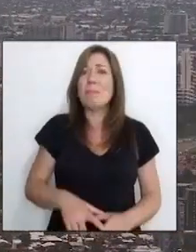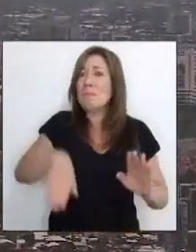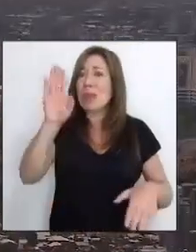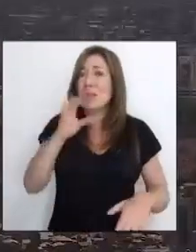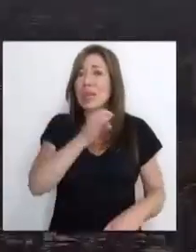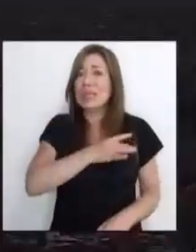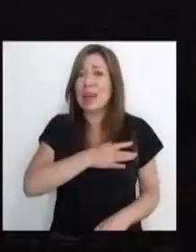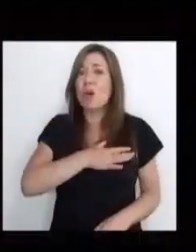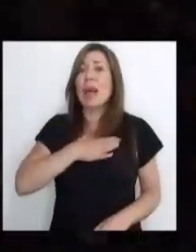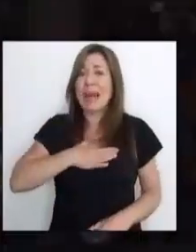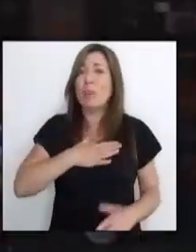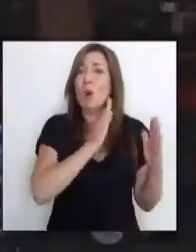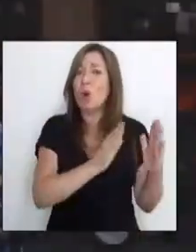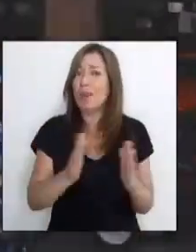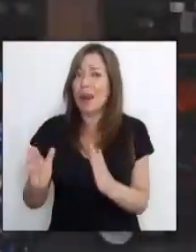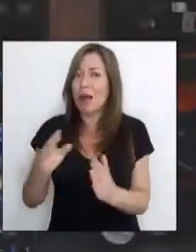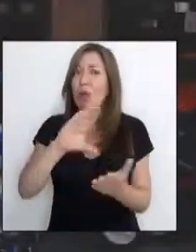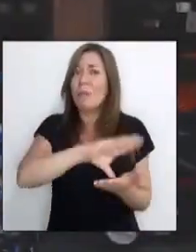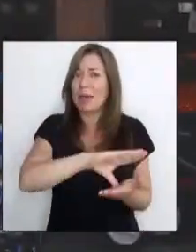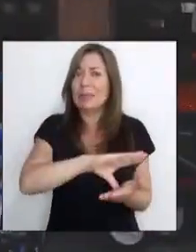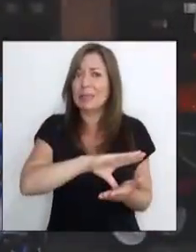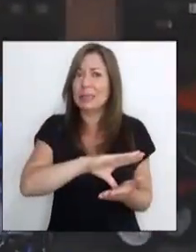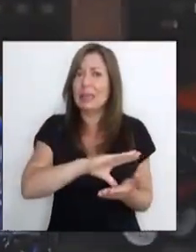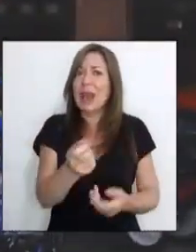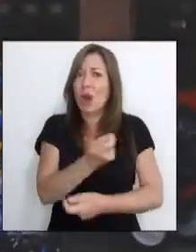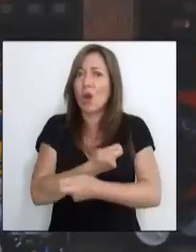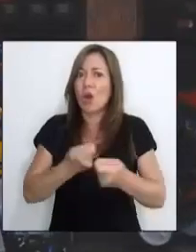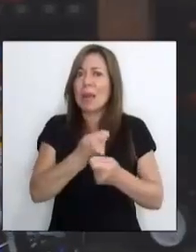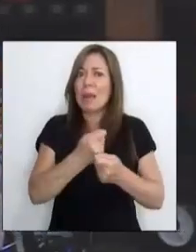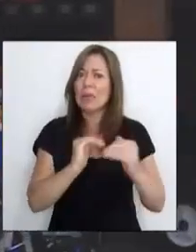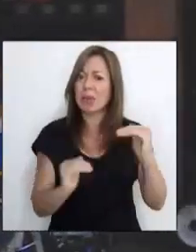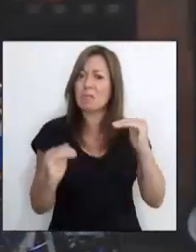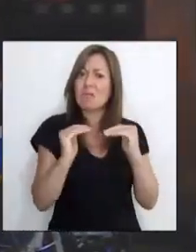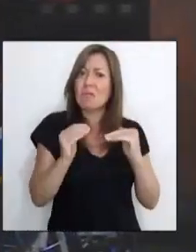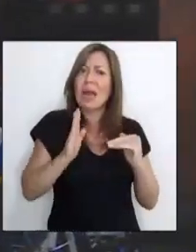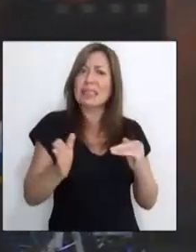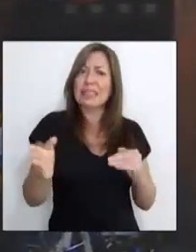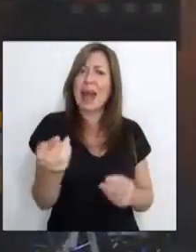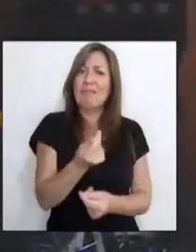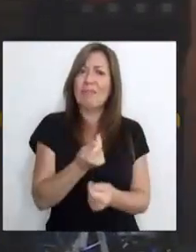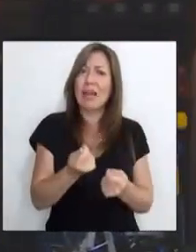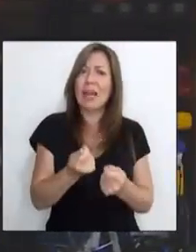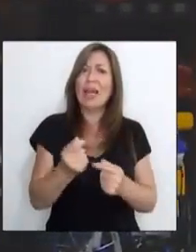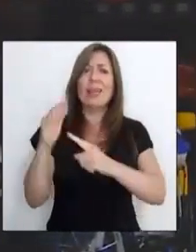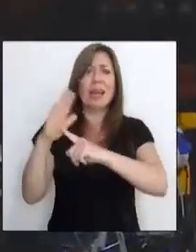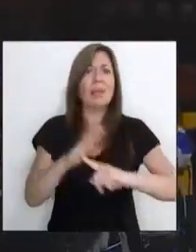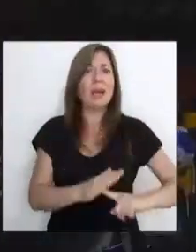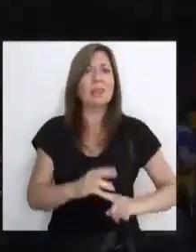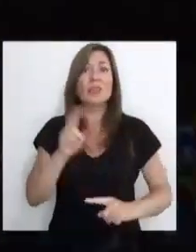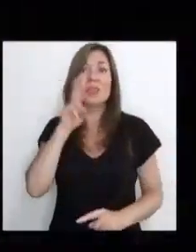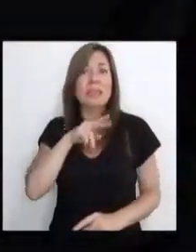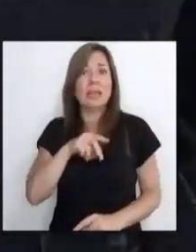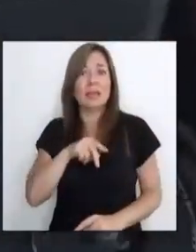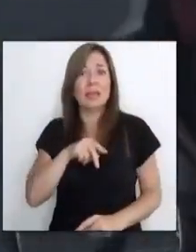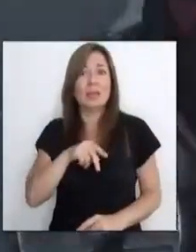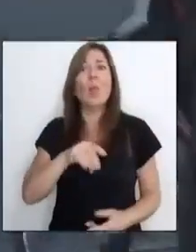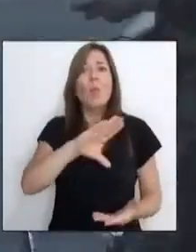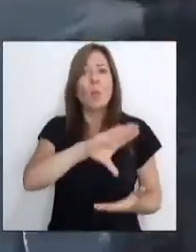La mayoría de los chilenos lo que queremos es un país ordenado, un país económicamente estable, un país sin discriminación,